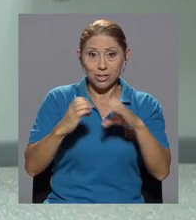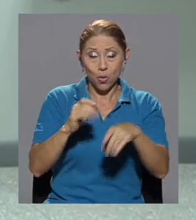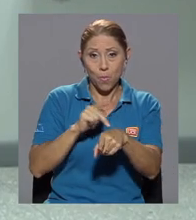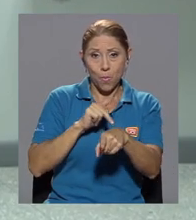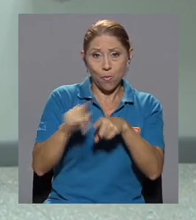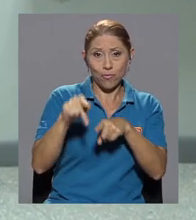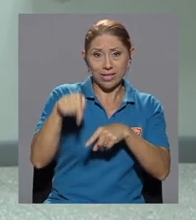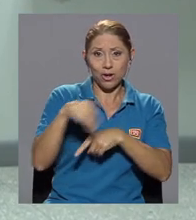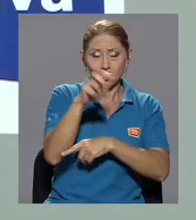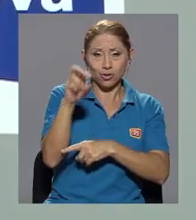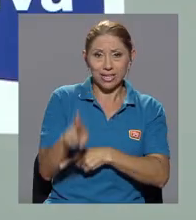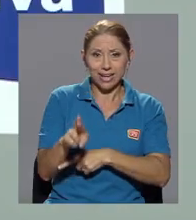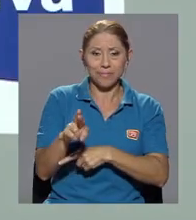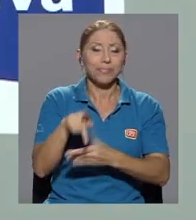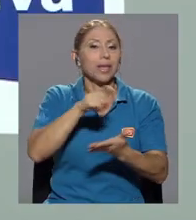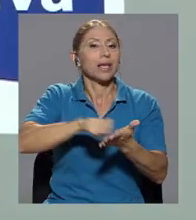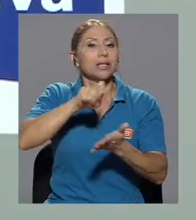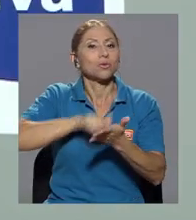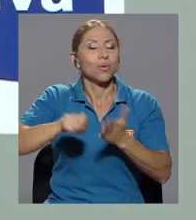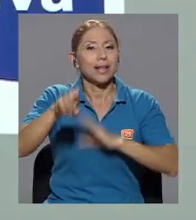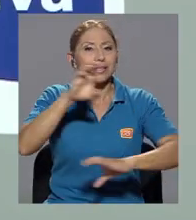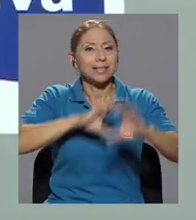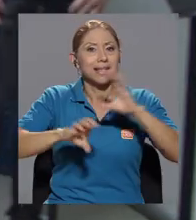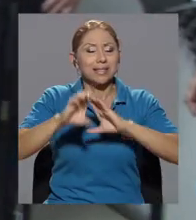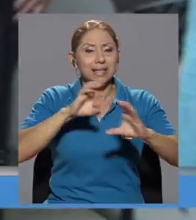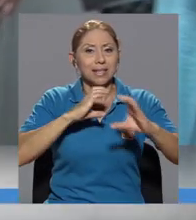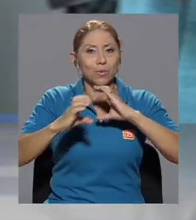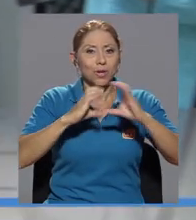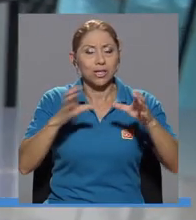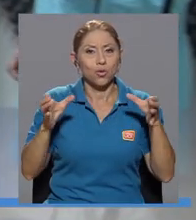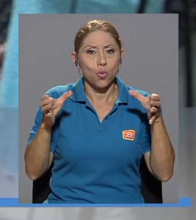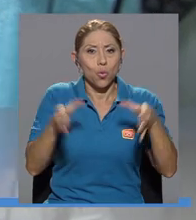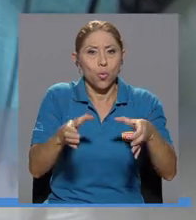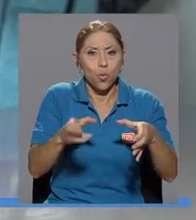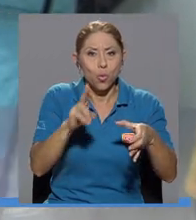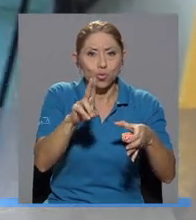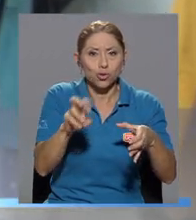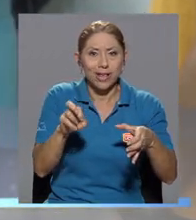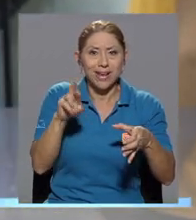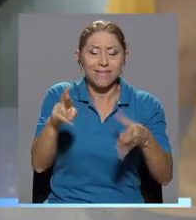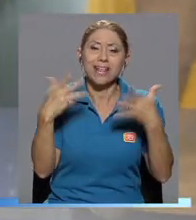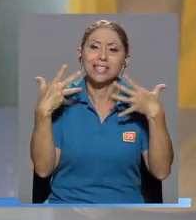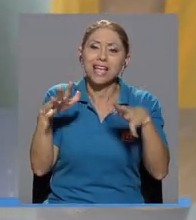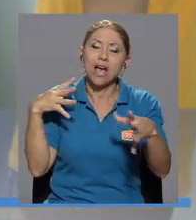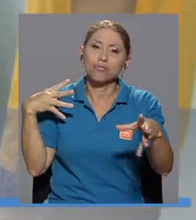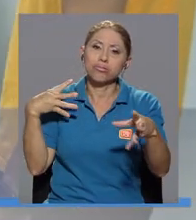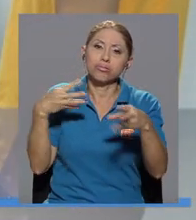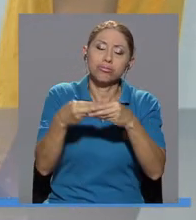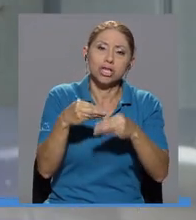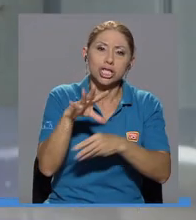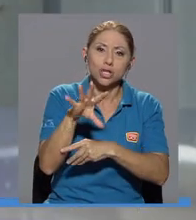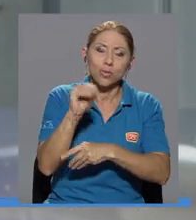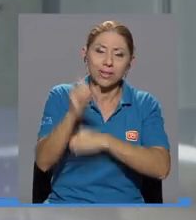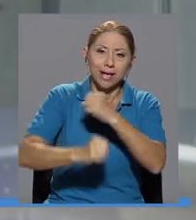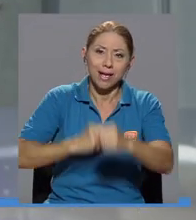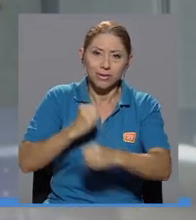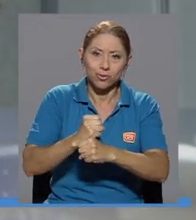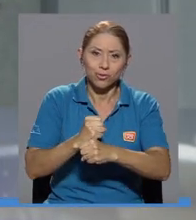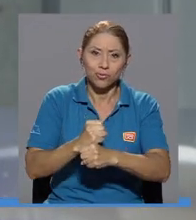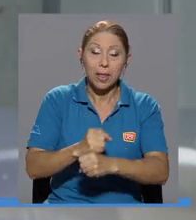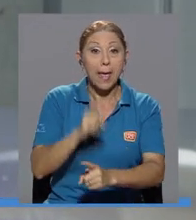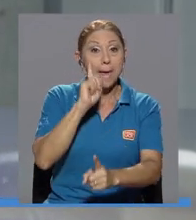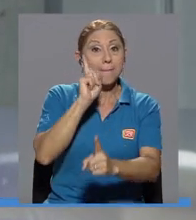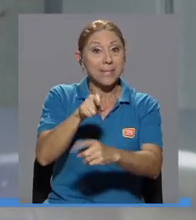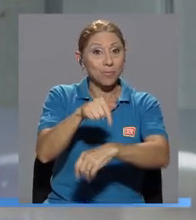La Escuela de Ciencias de la Comunicación Colectiva de la Universidad de Costa Rica cumplió 50 años de existencia y al mismo tiempo